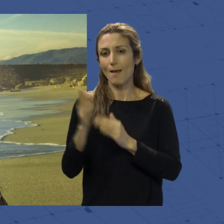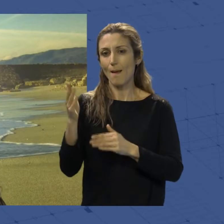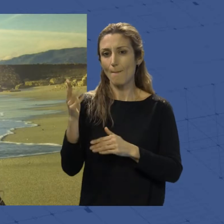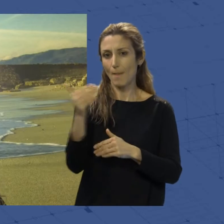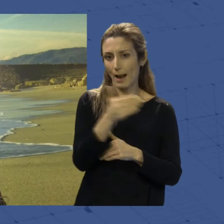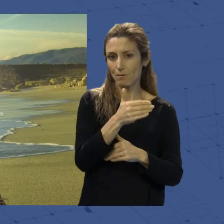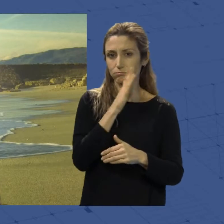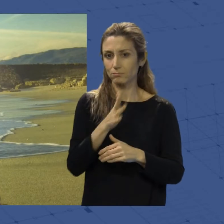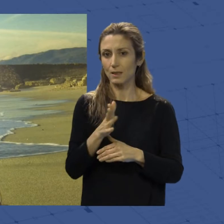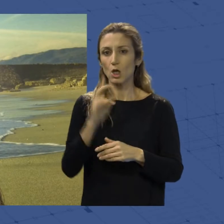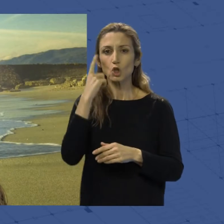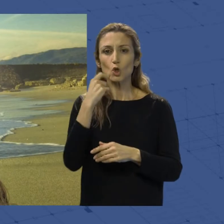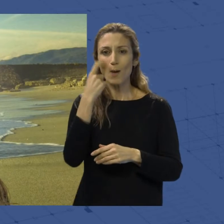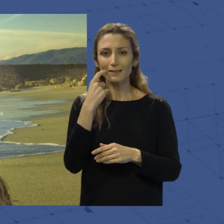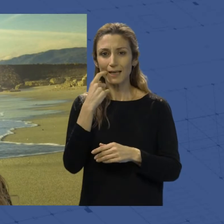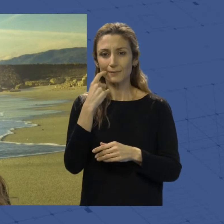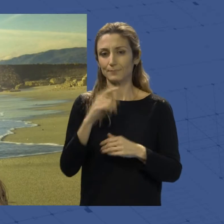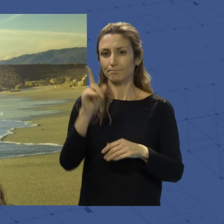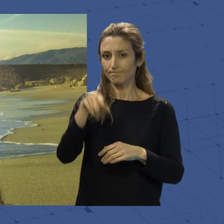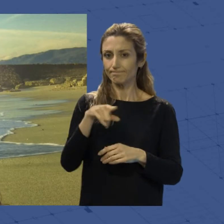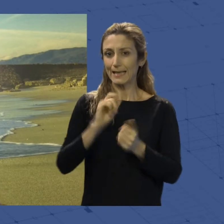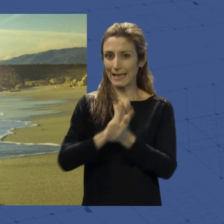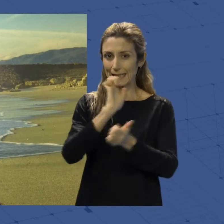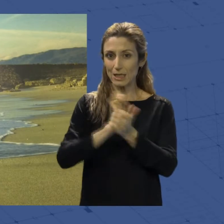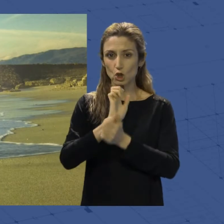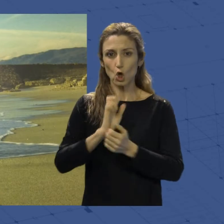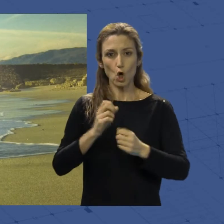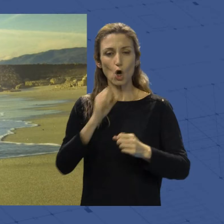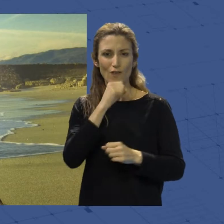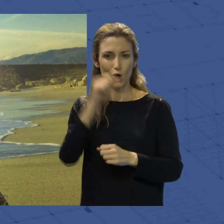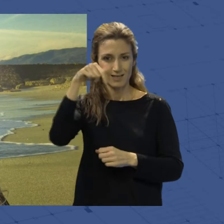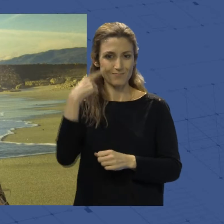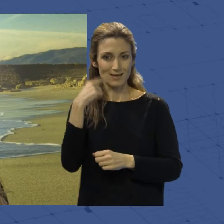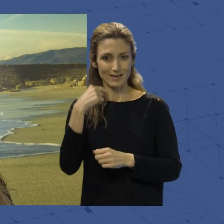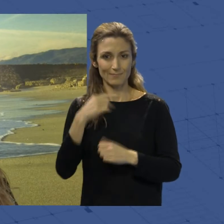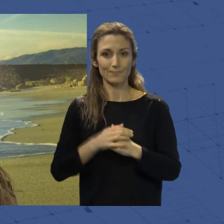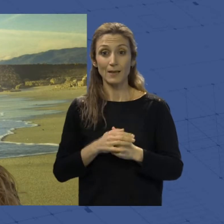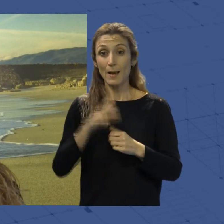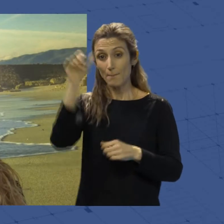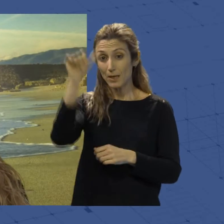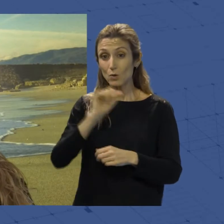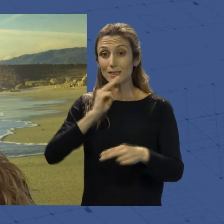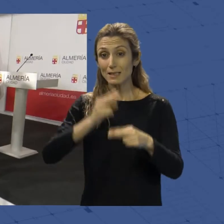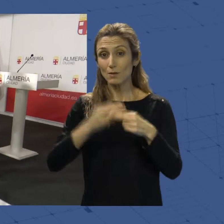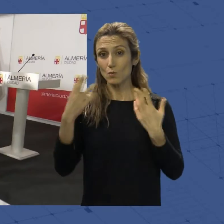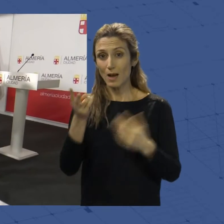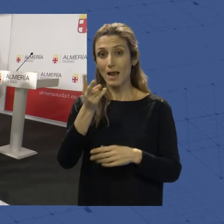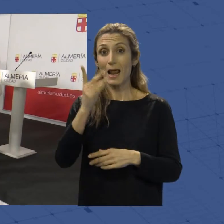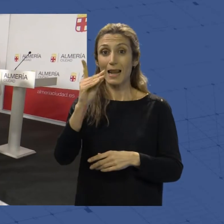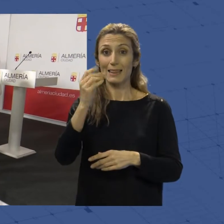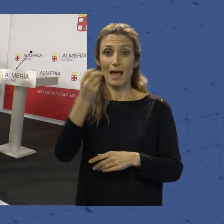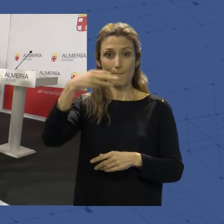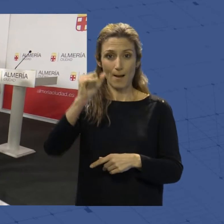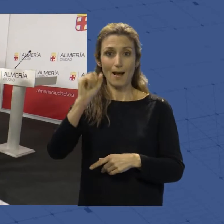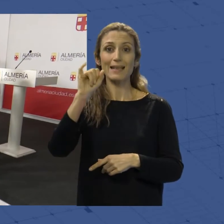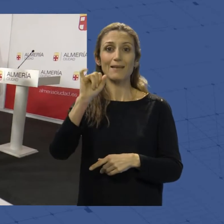tomate de pesto y queso curado de Almería, de aquí del Cerro Montagud, y la película se llama La dama y el vagabundo. El sol de